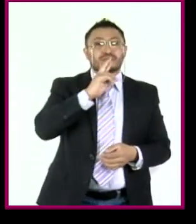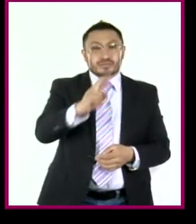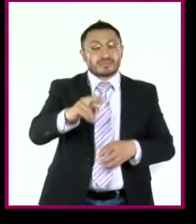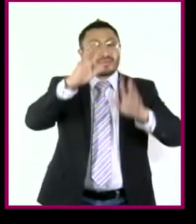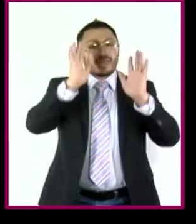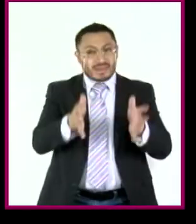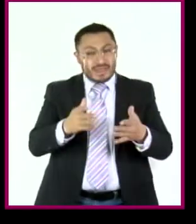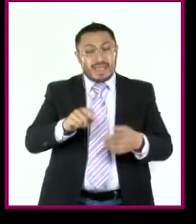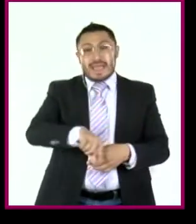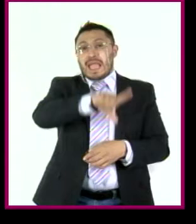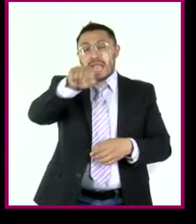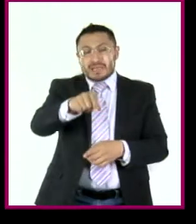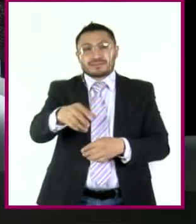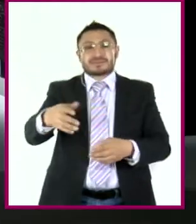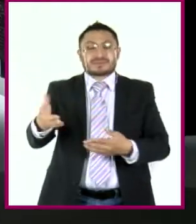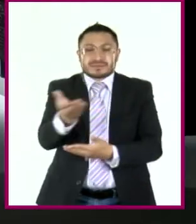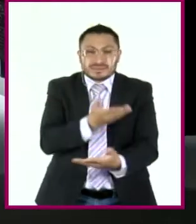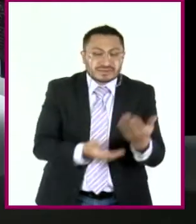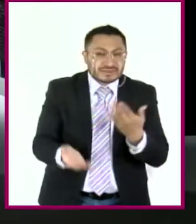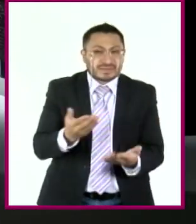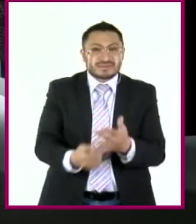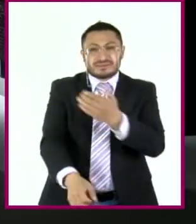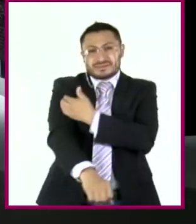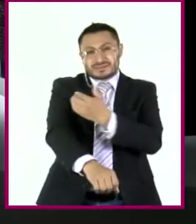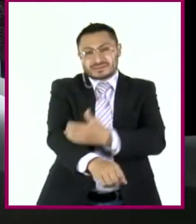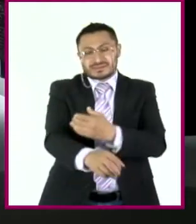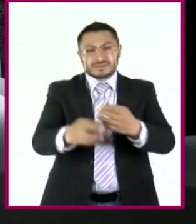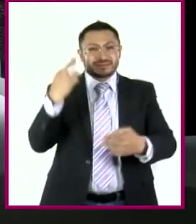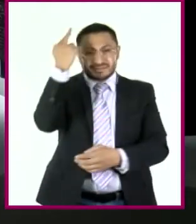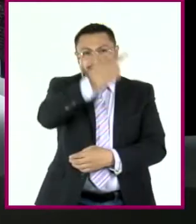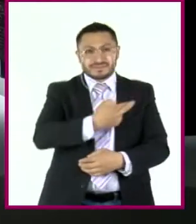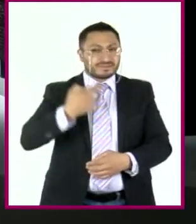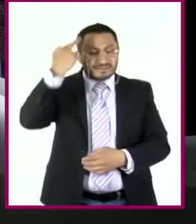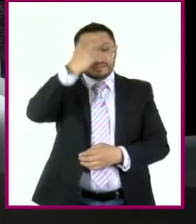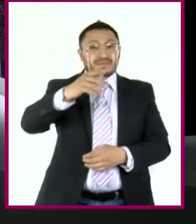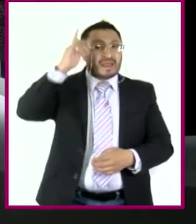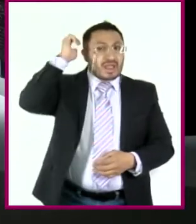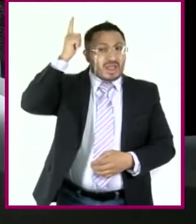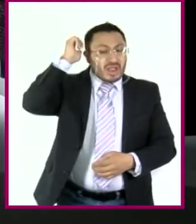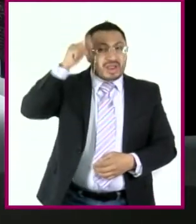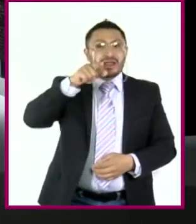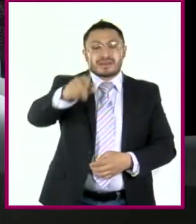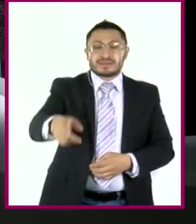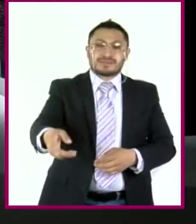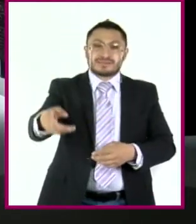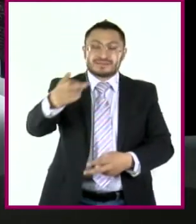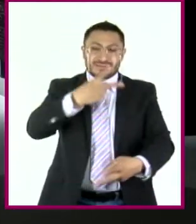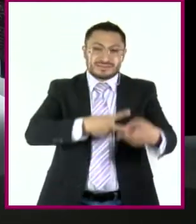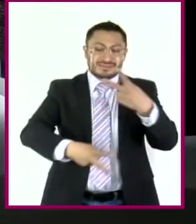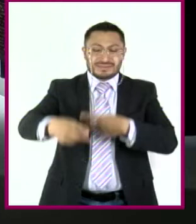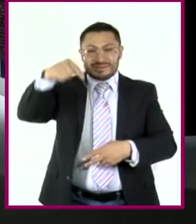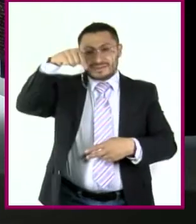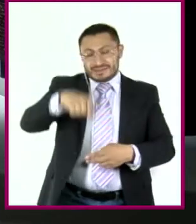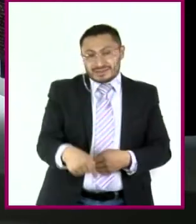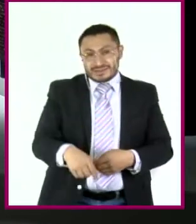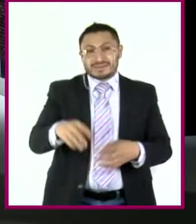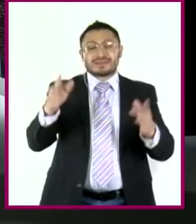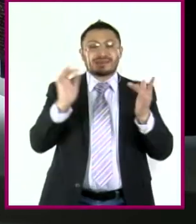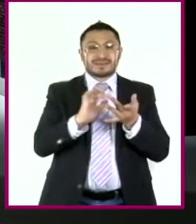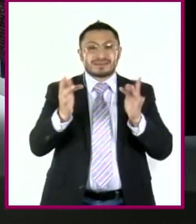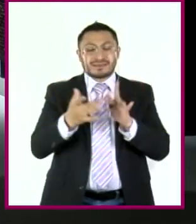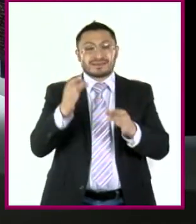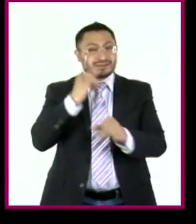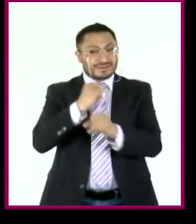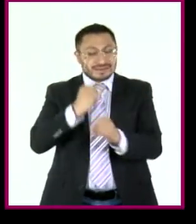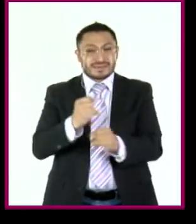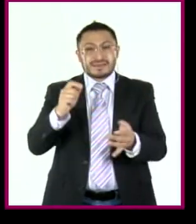compañeros y analicen. Me encantaría que regresaras a dejarnos algunas de sus conclusiones en los comentarios de nuestras redes sociales.